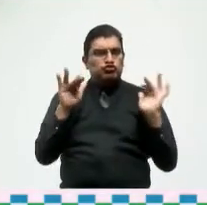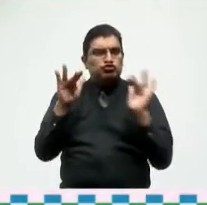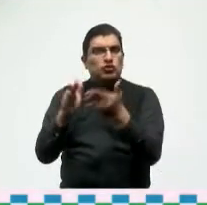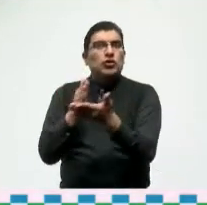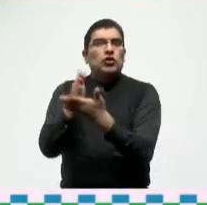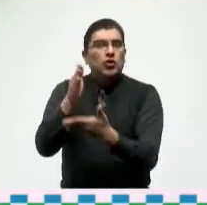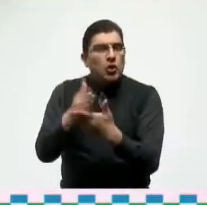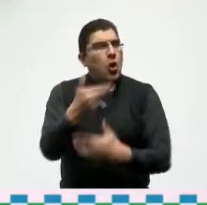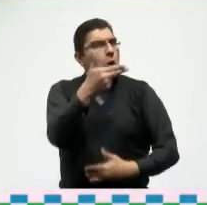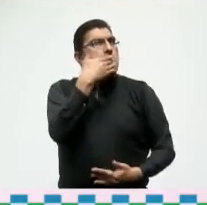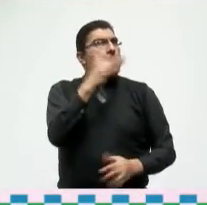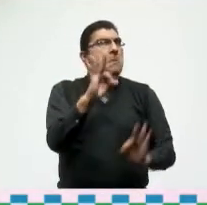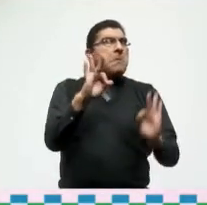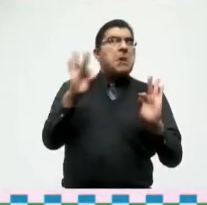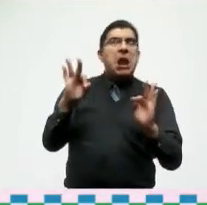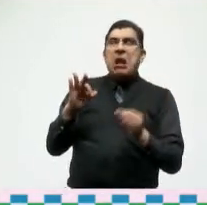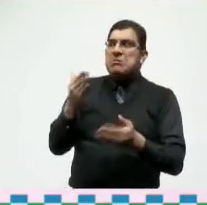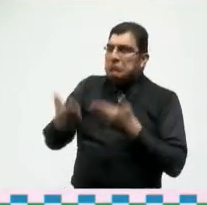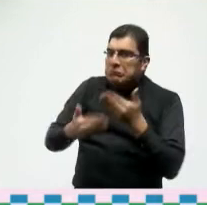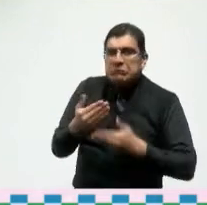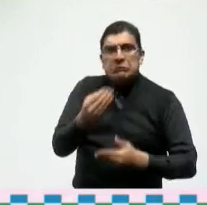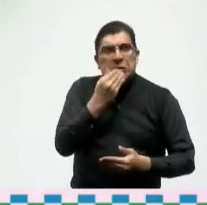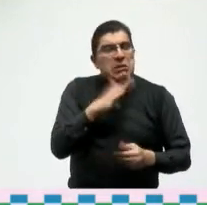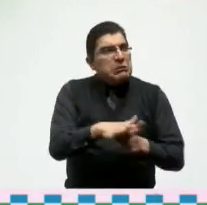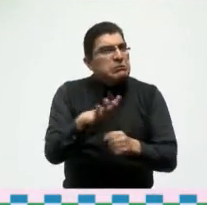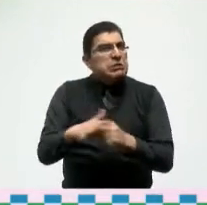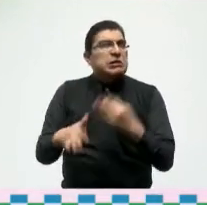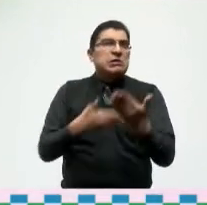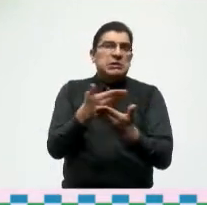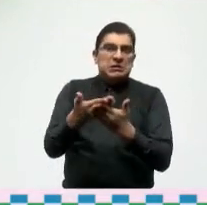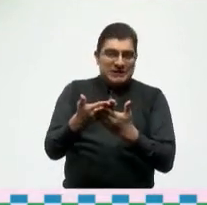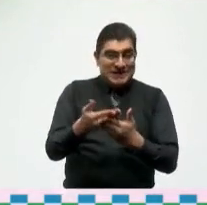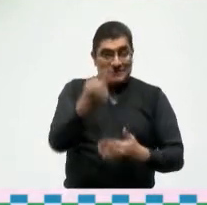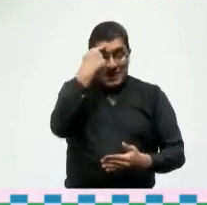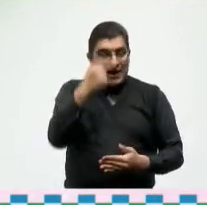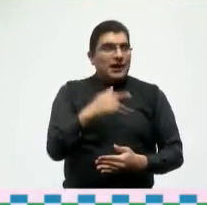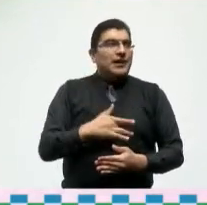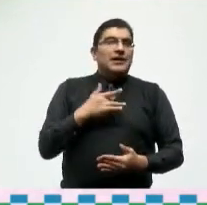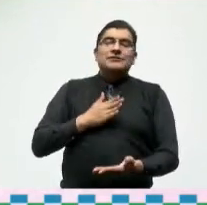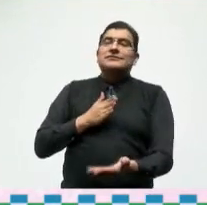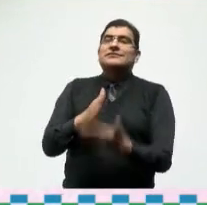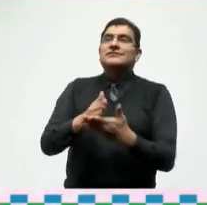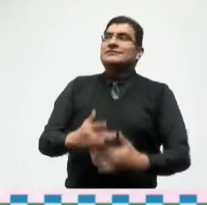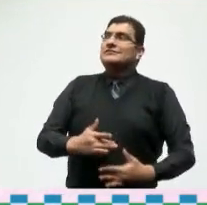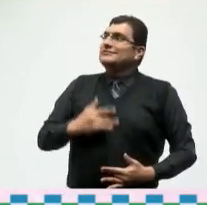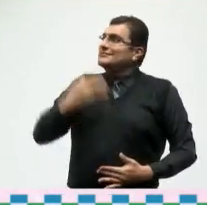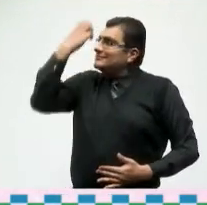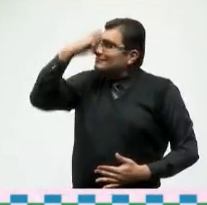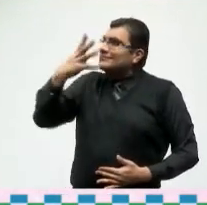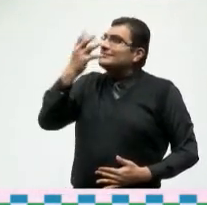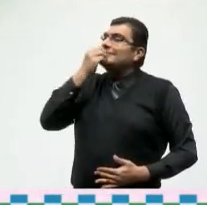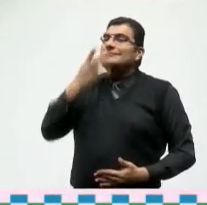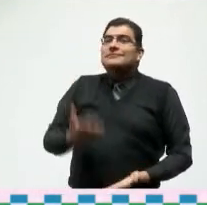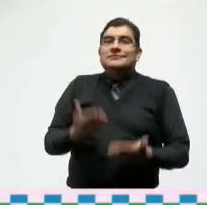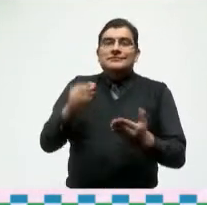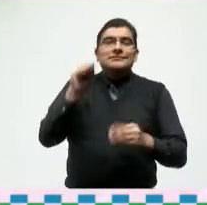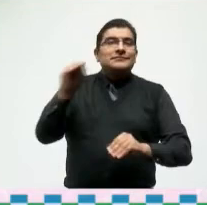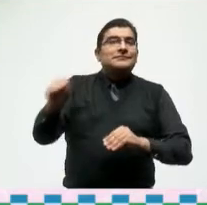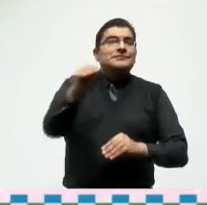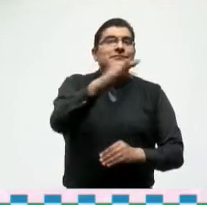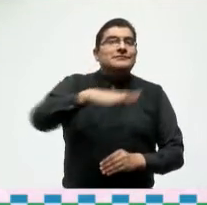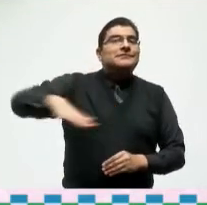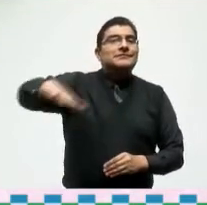servicios pero sobre todo para ofrecer la mejor experiencia en su recorrido donde se